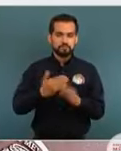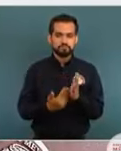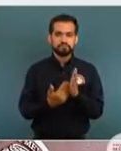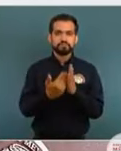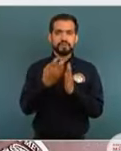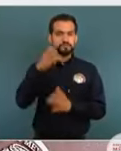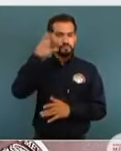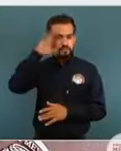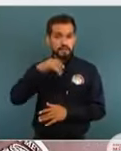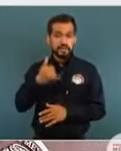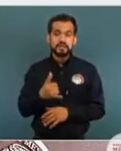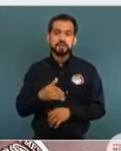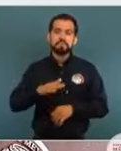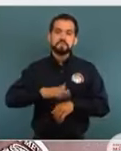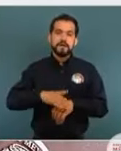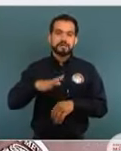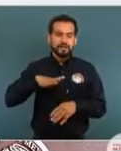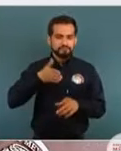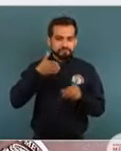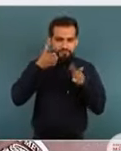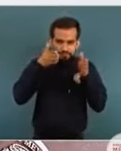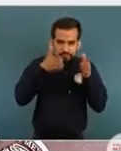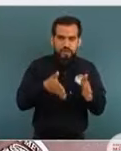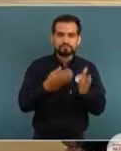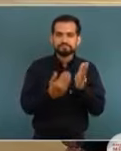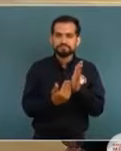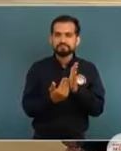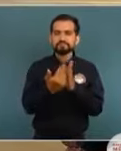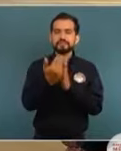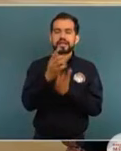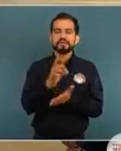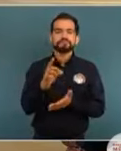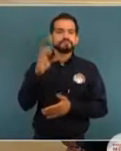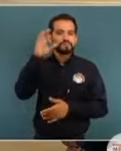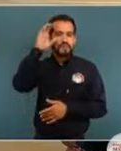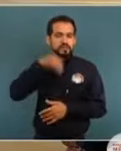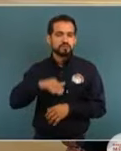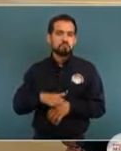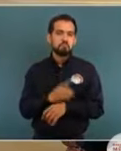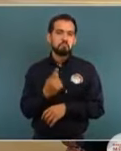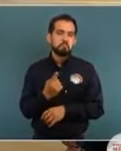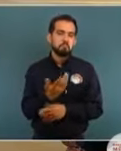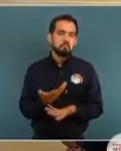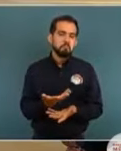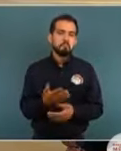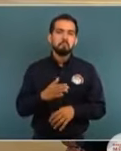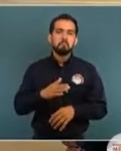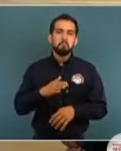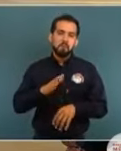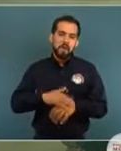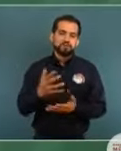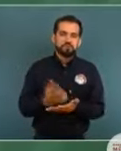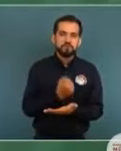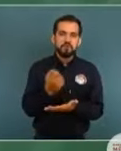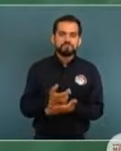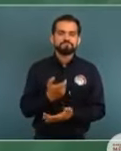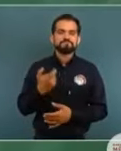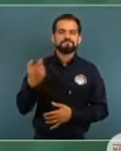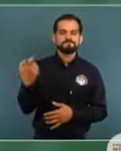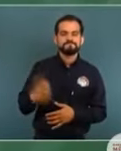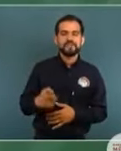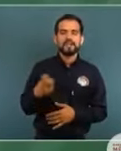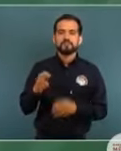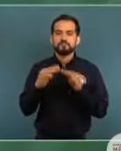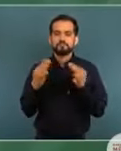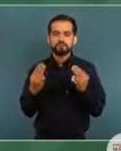delictiva o en las que se centra la actividad delictiva por ser más remunerativa en el ámbito